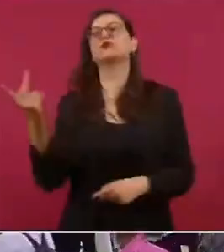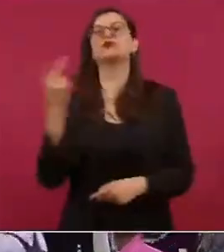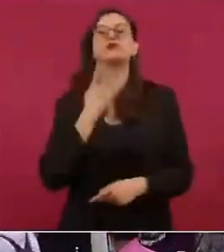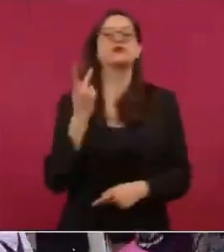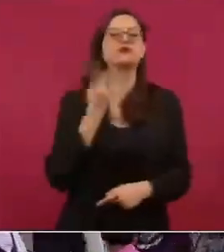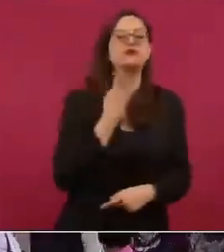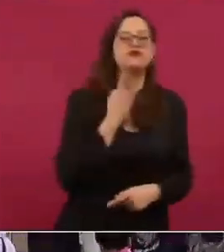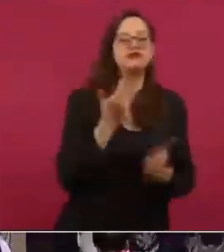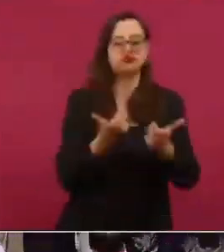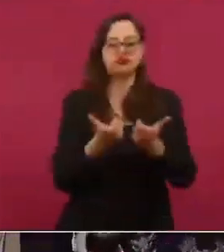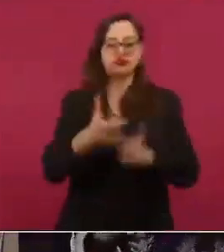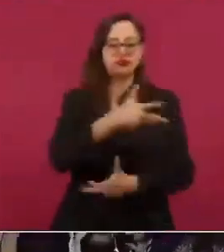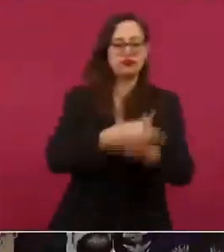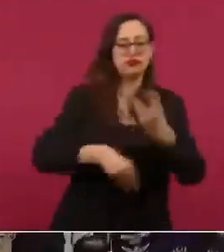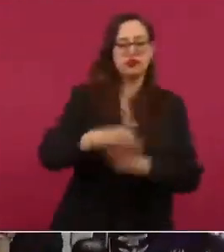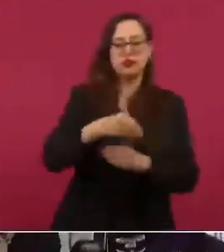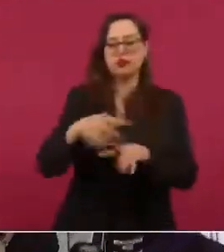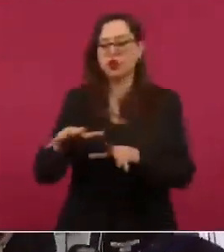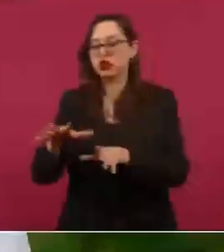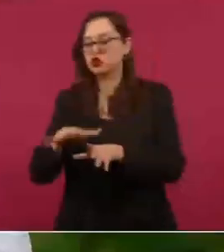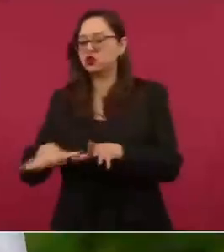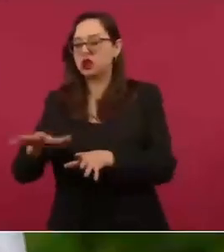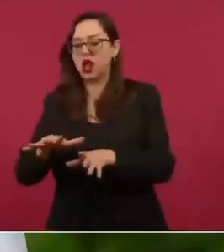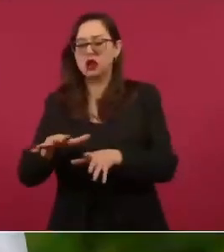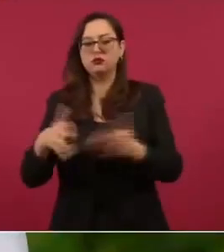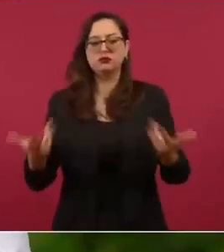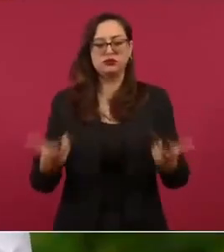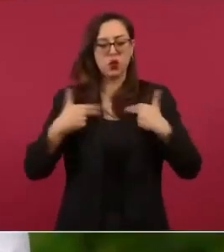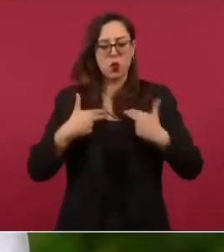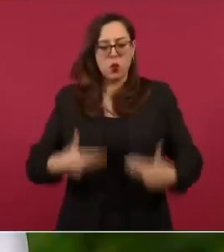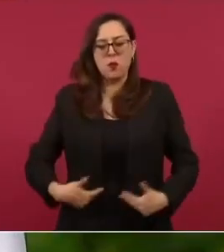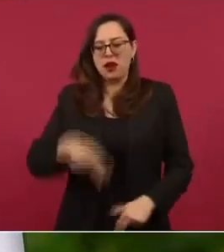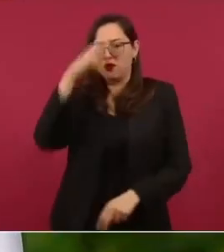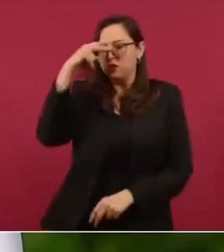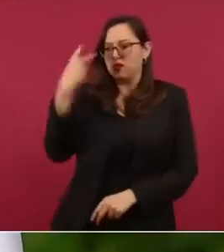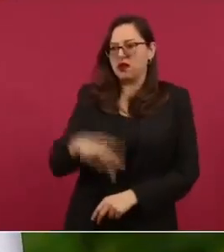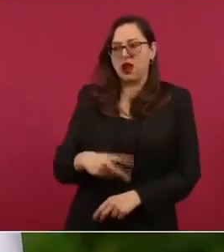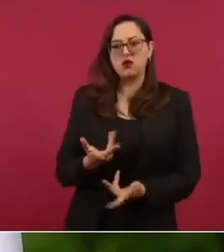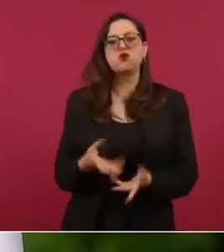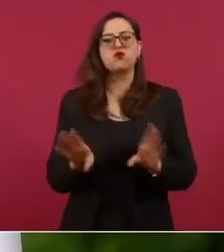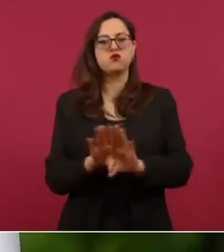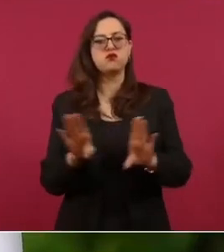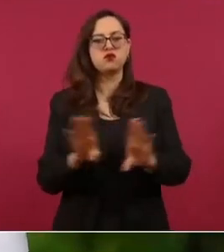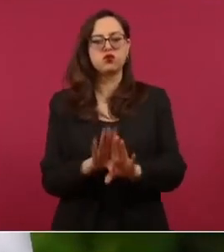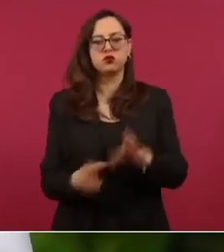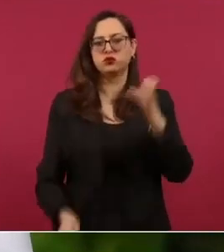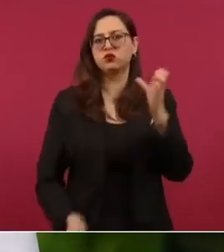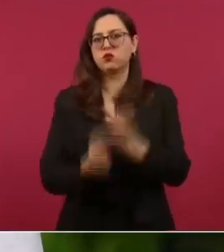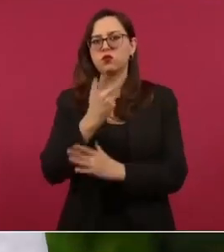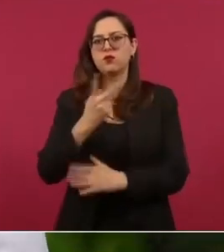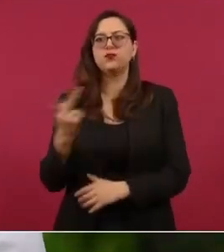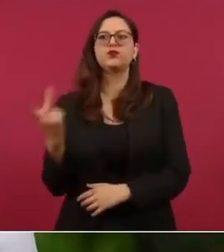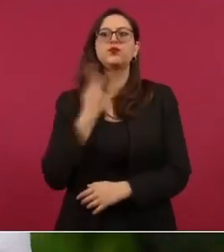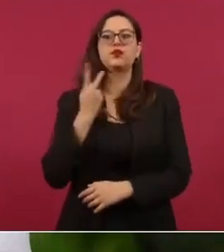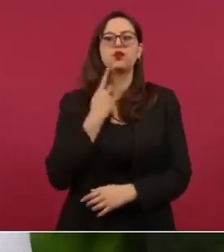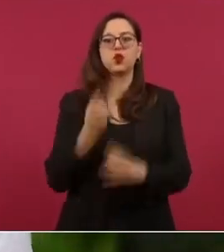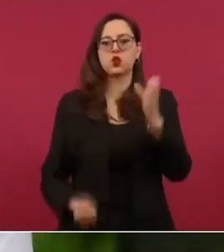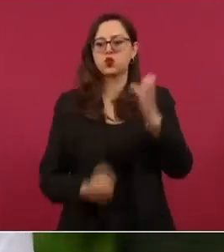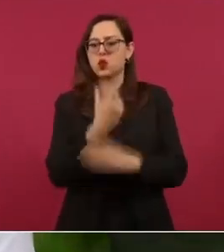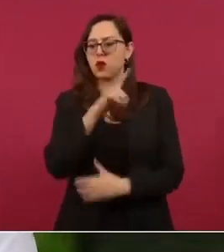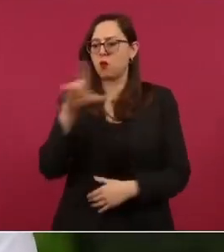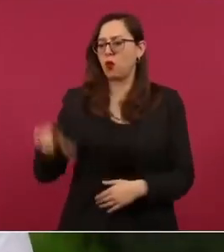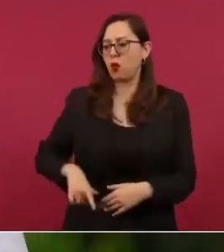sociales del humanismo mexicano que postulamos y que inspira a la cuarta